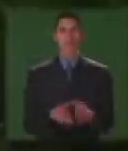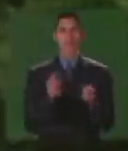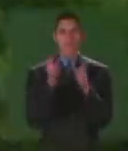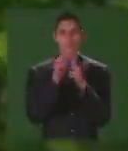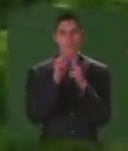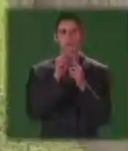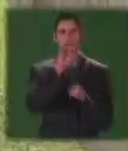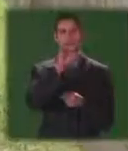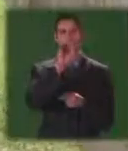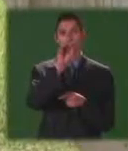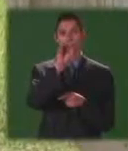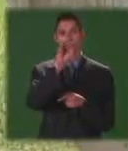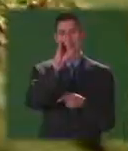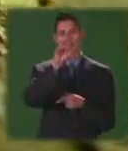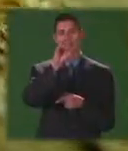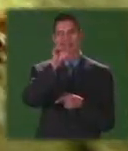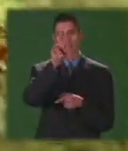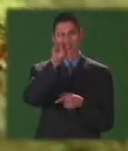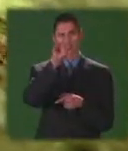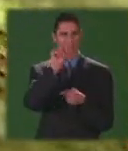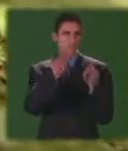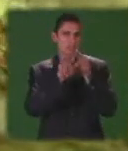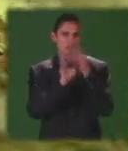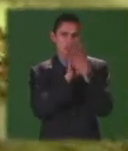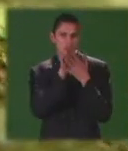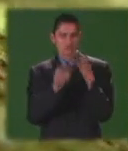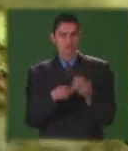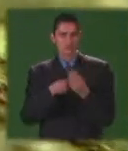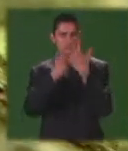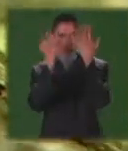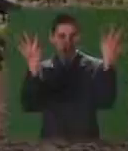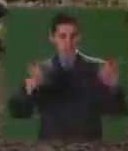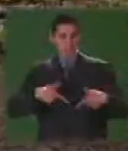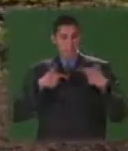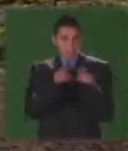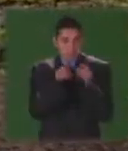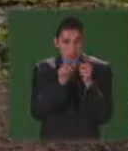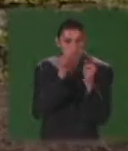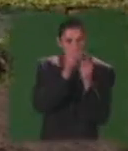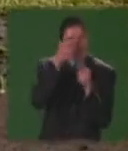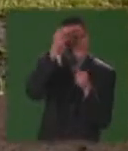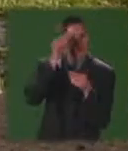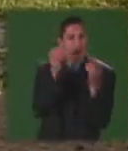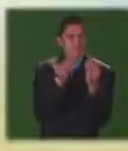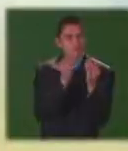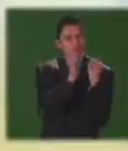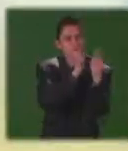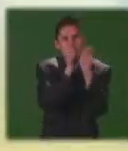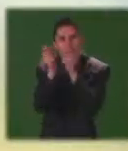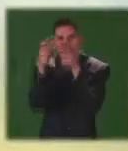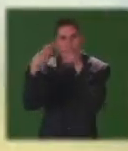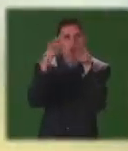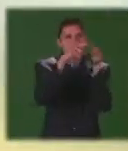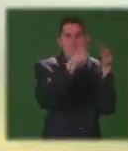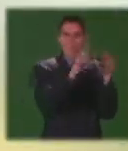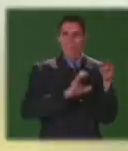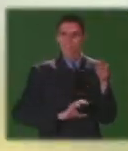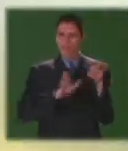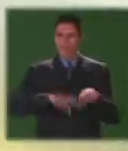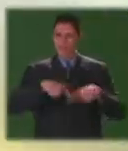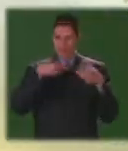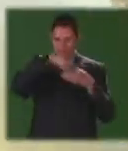Biodiversidad es el calificativo que se le ha dado a las infinitas formas de vida que habitan nuestro planeta, vistas desde distintas